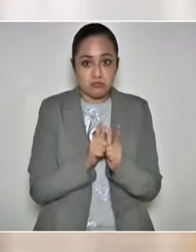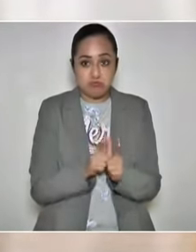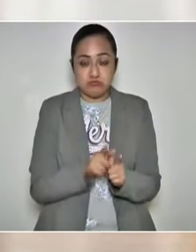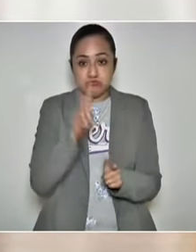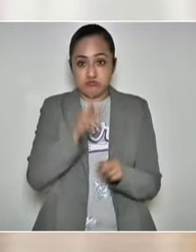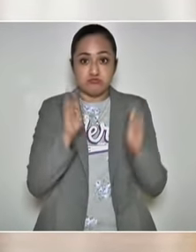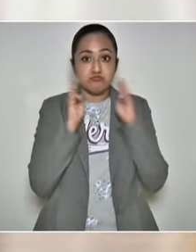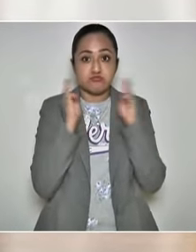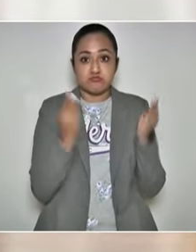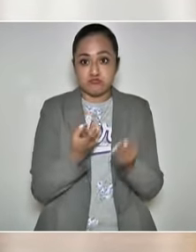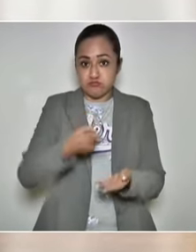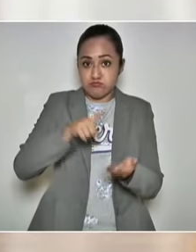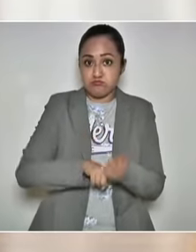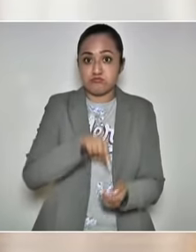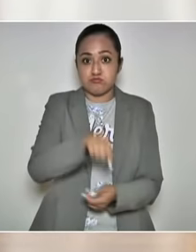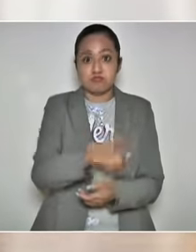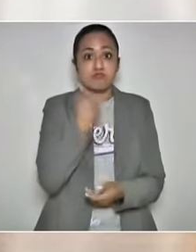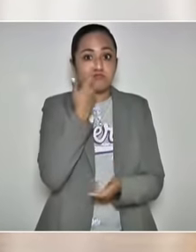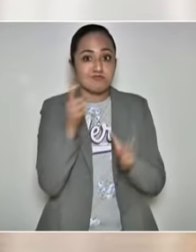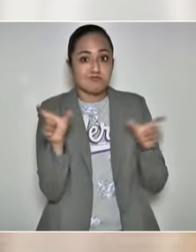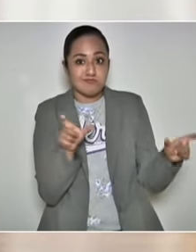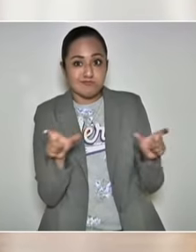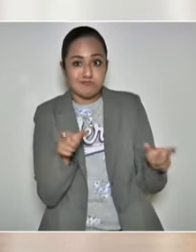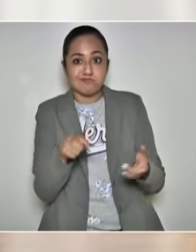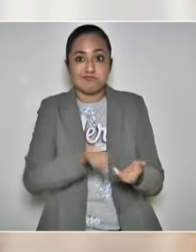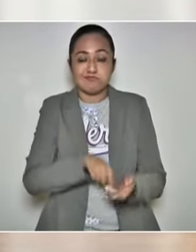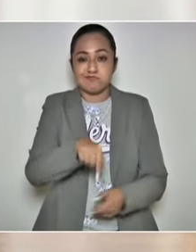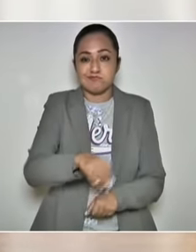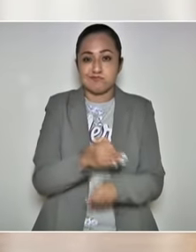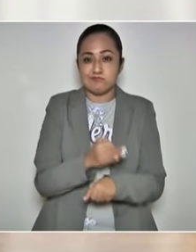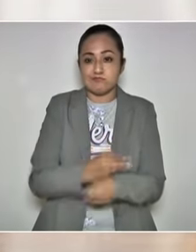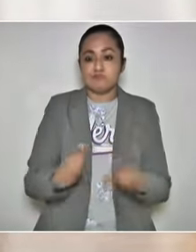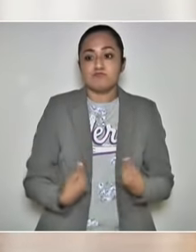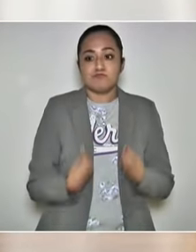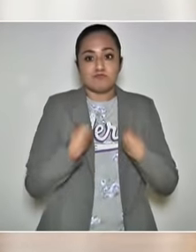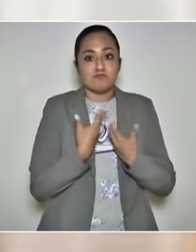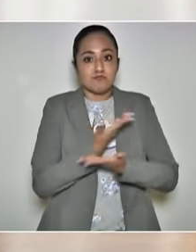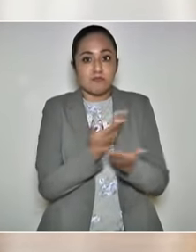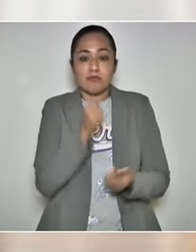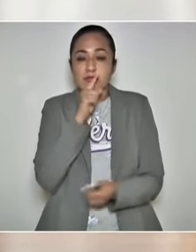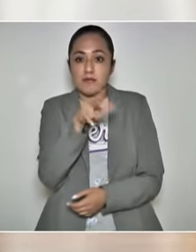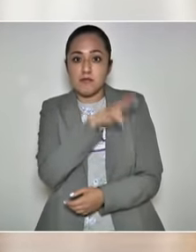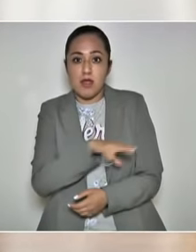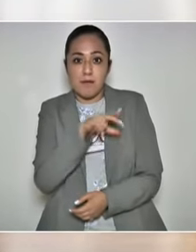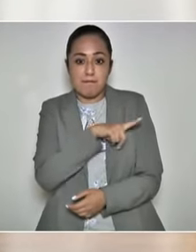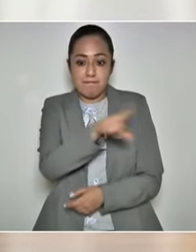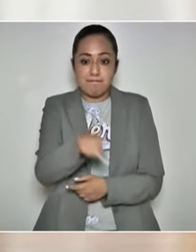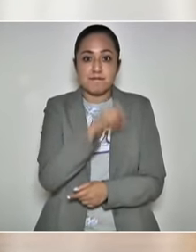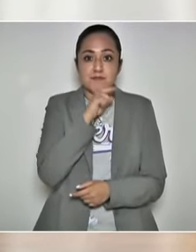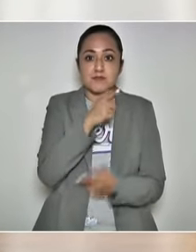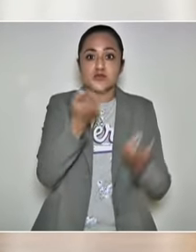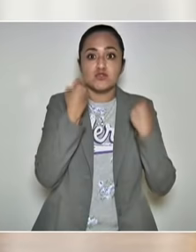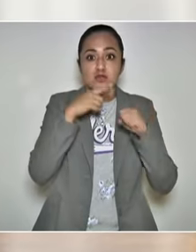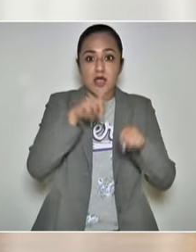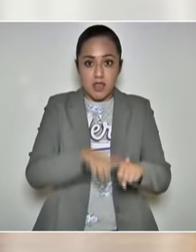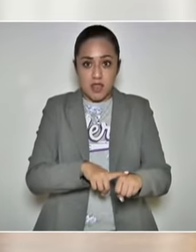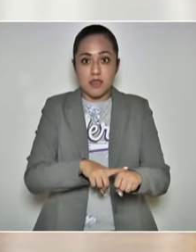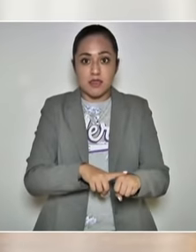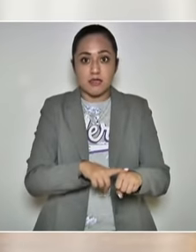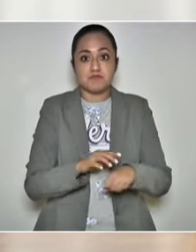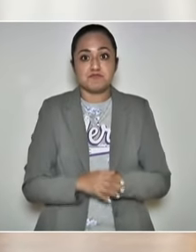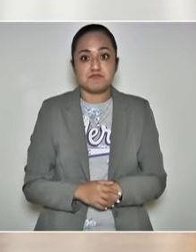intentando controlar la vida pública y privada de las sociedades,